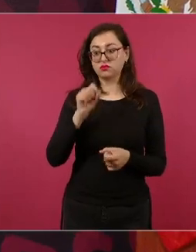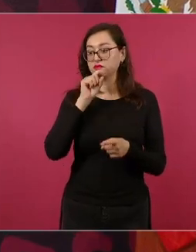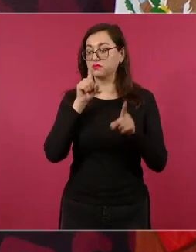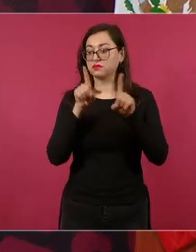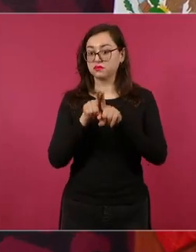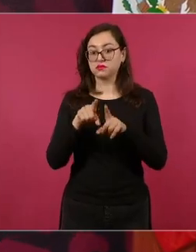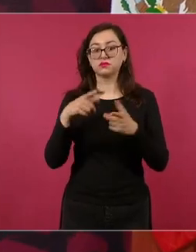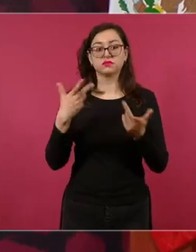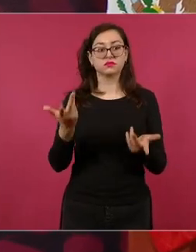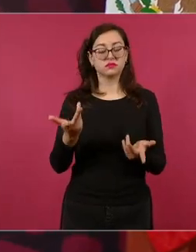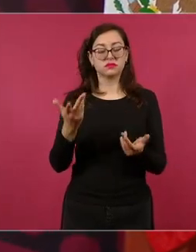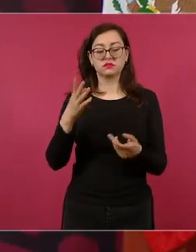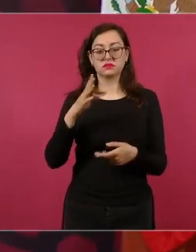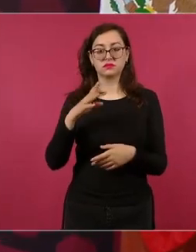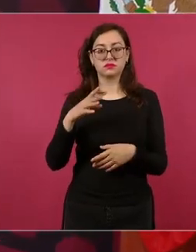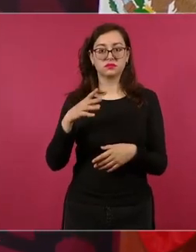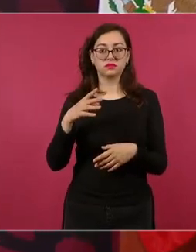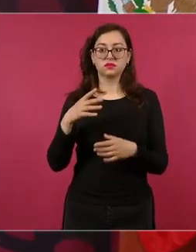becas